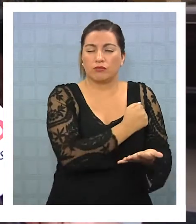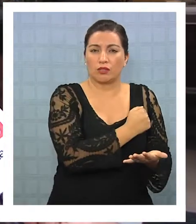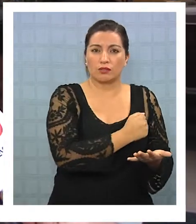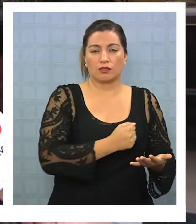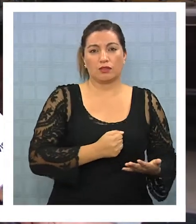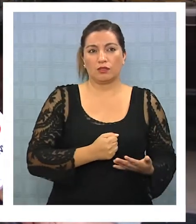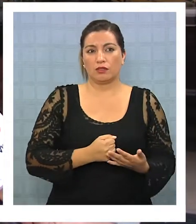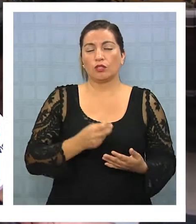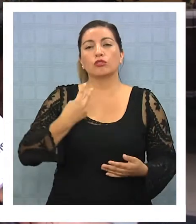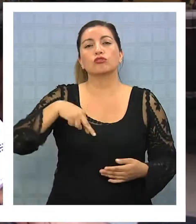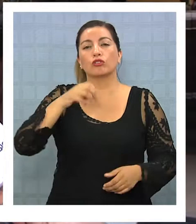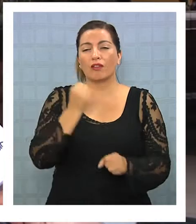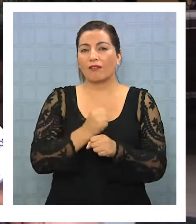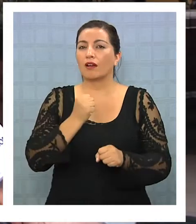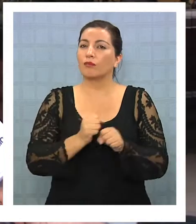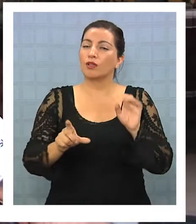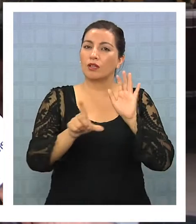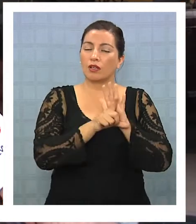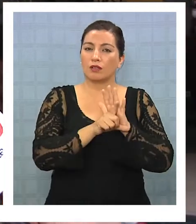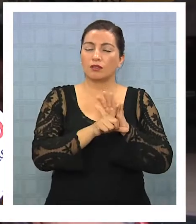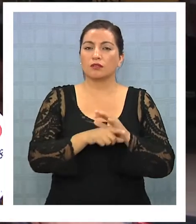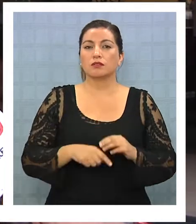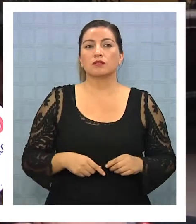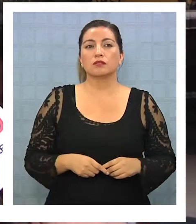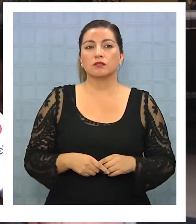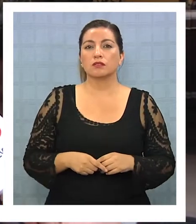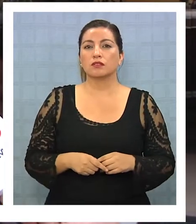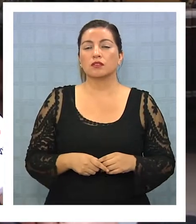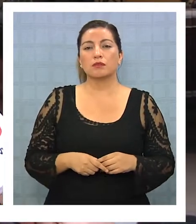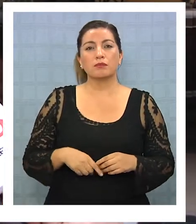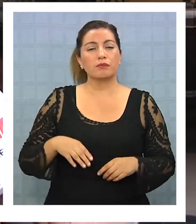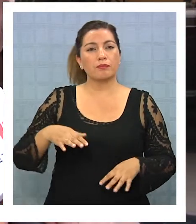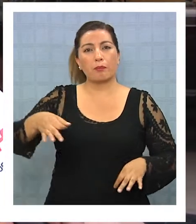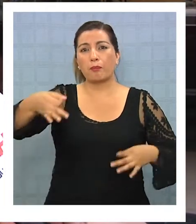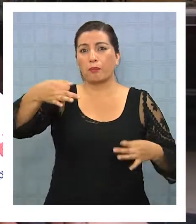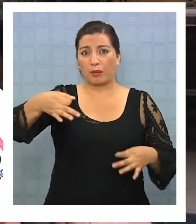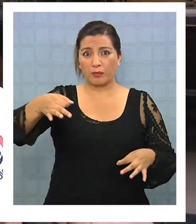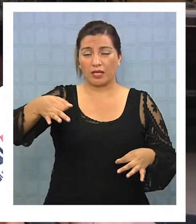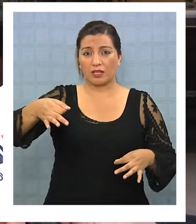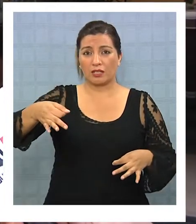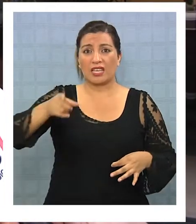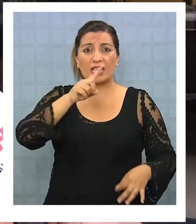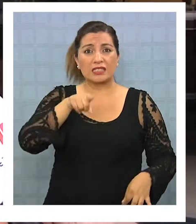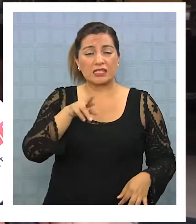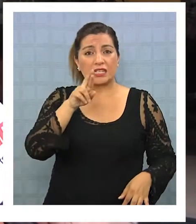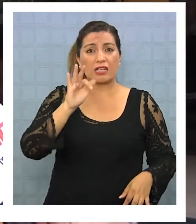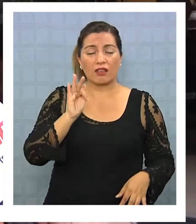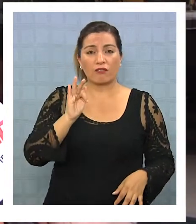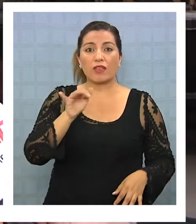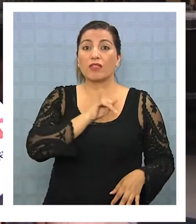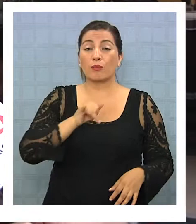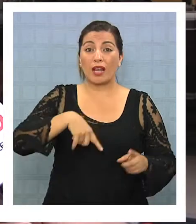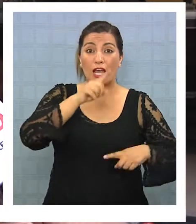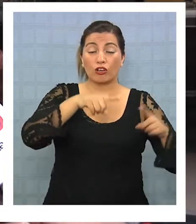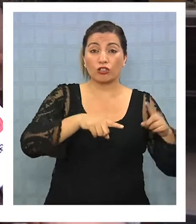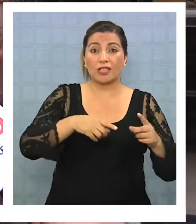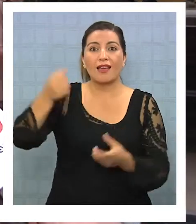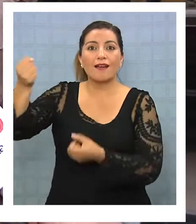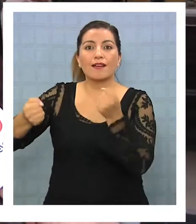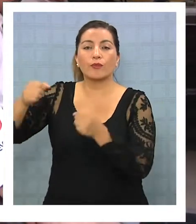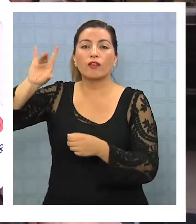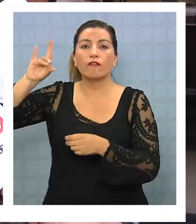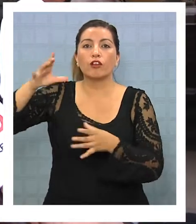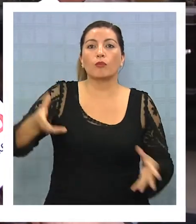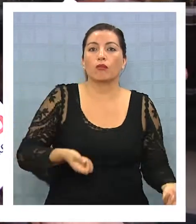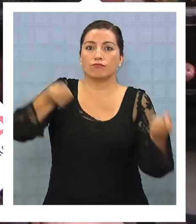vuelvo a decir, que esa mercadería que sale con SRF mayormente sale a la frontera haciendo transporte a camiones bolivianos. Y nosotros aquí